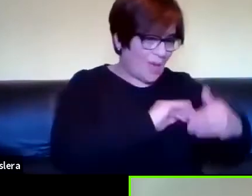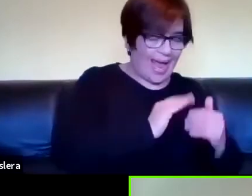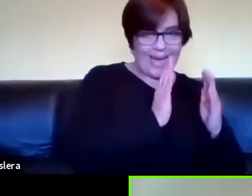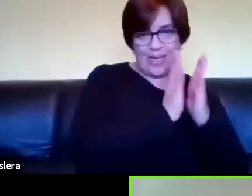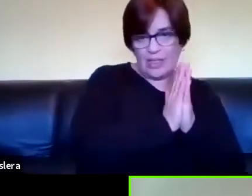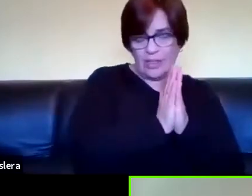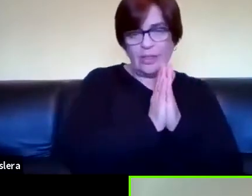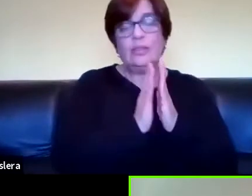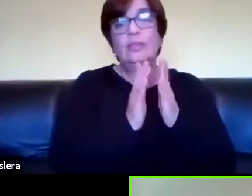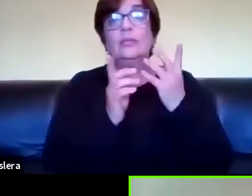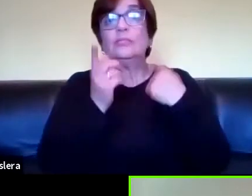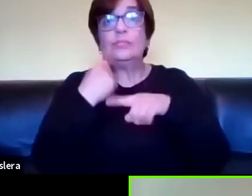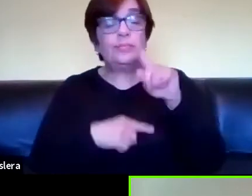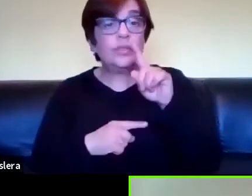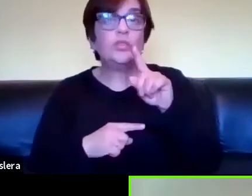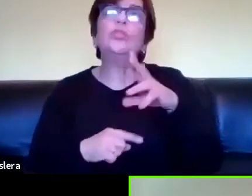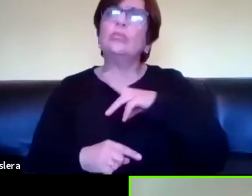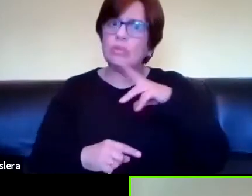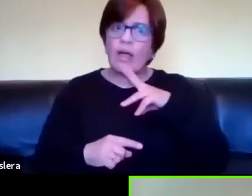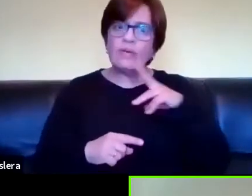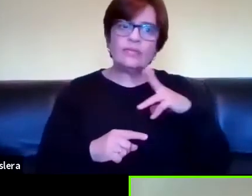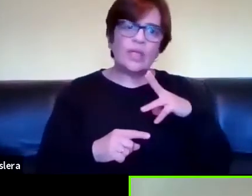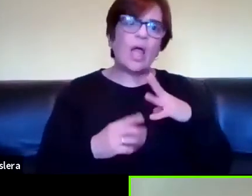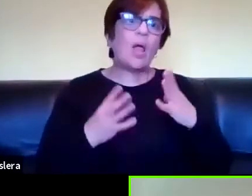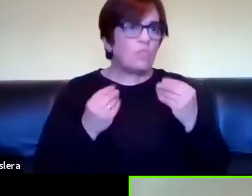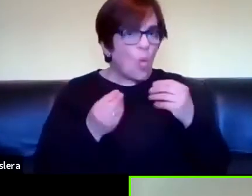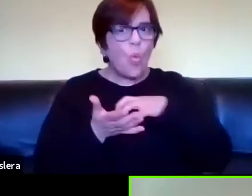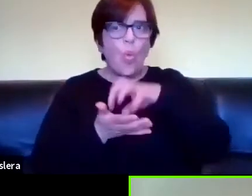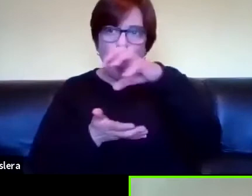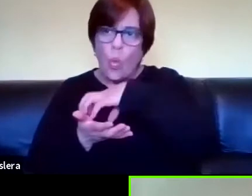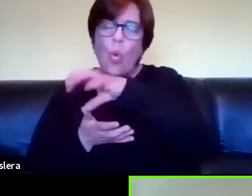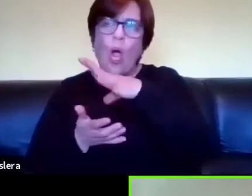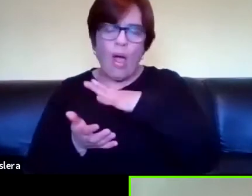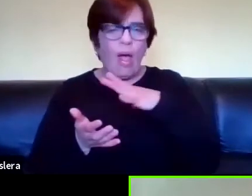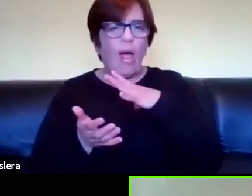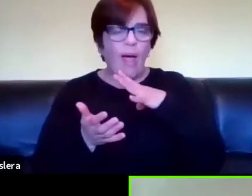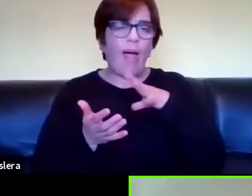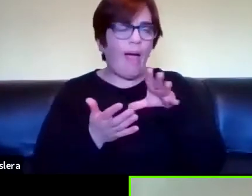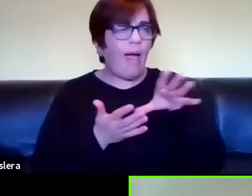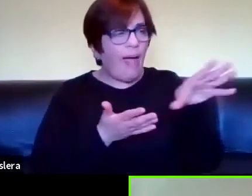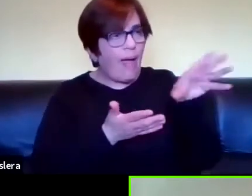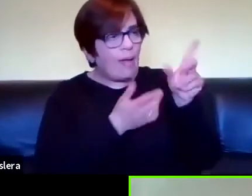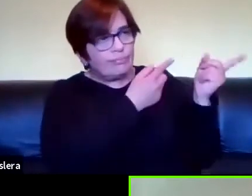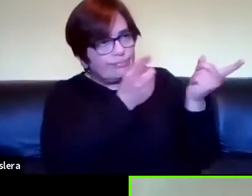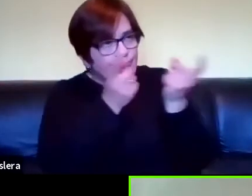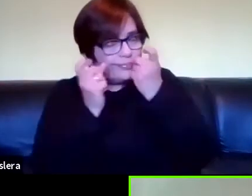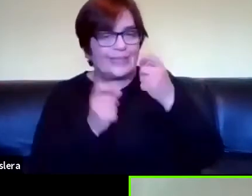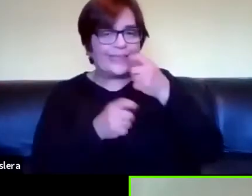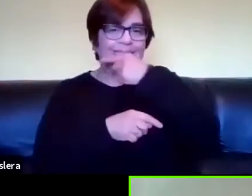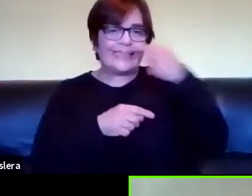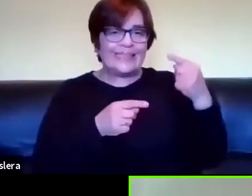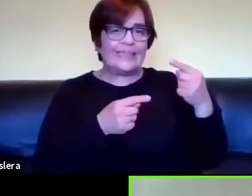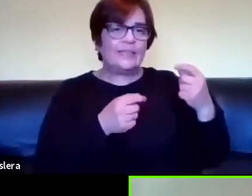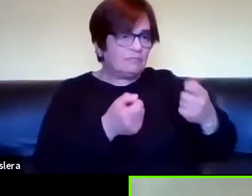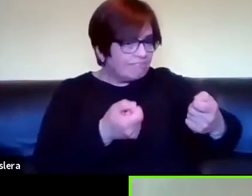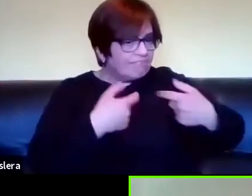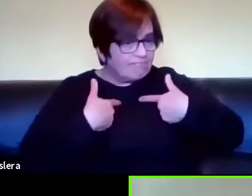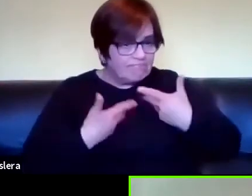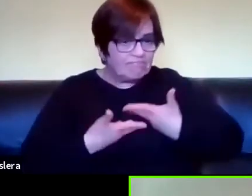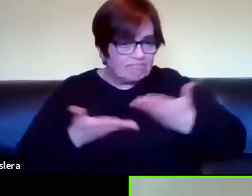pero bueno todavía mantenemos como muchos aspectos de los que aprendimos en aquel seminario que generosamente